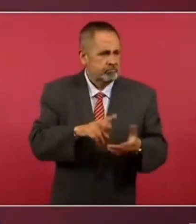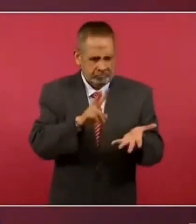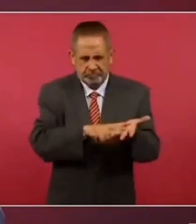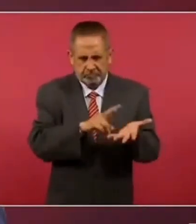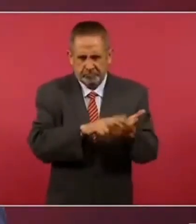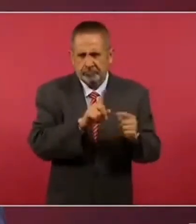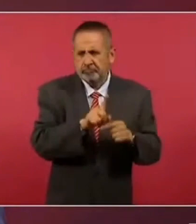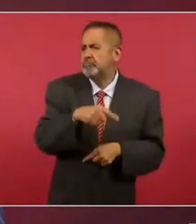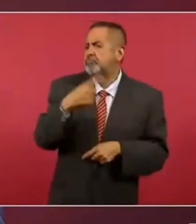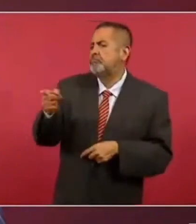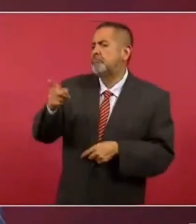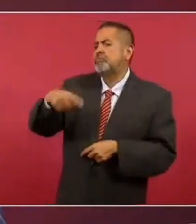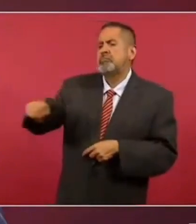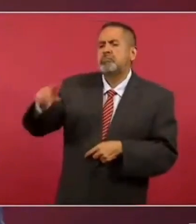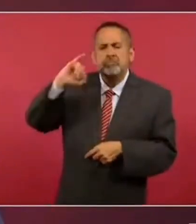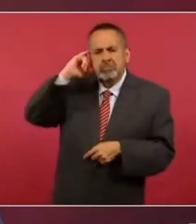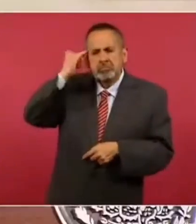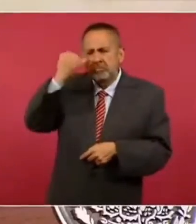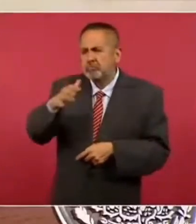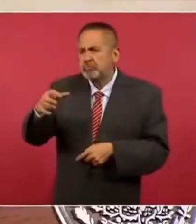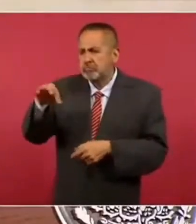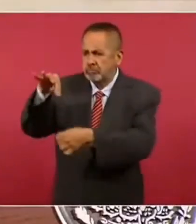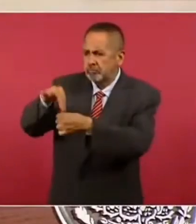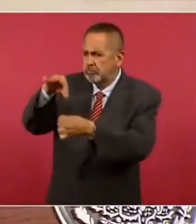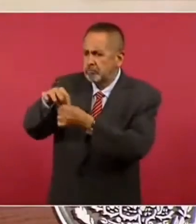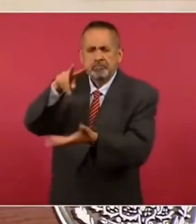el voto de un campesino.